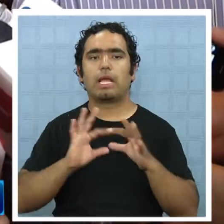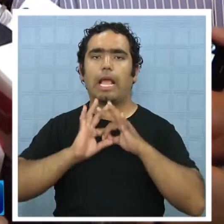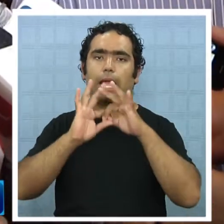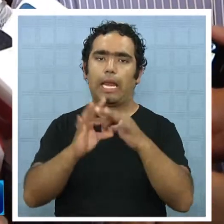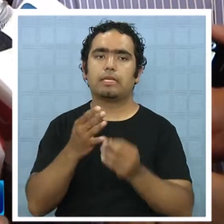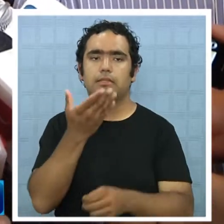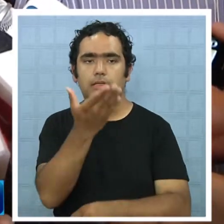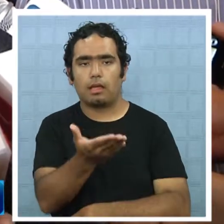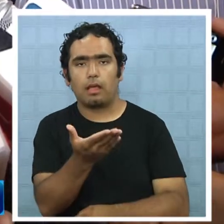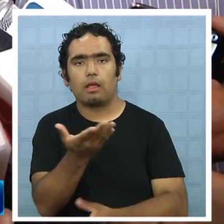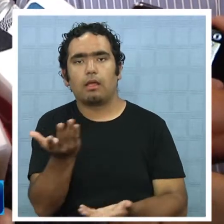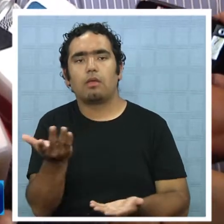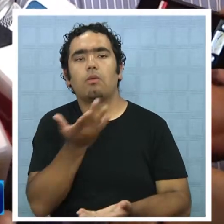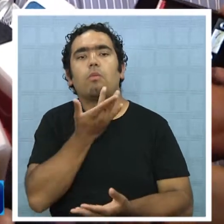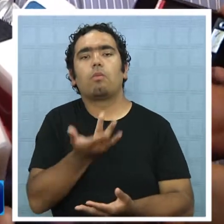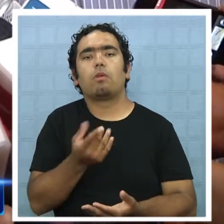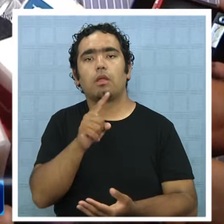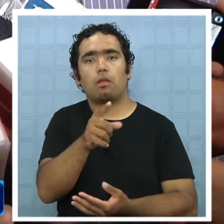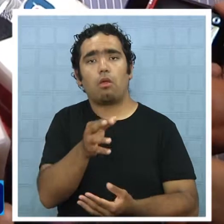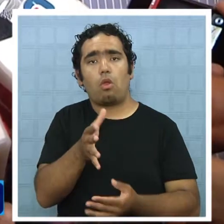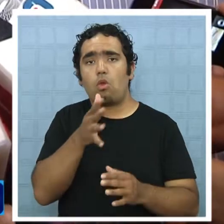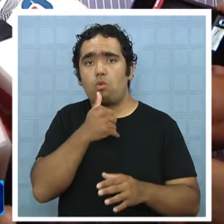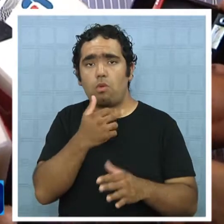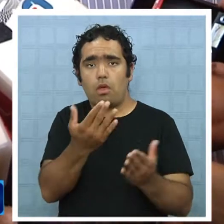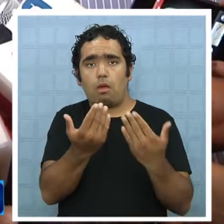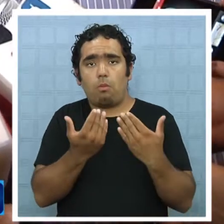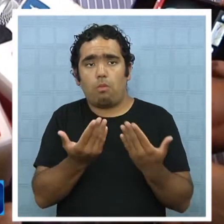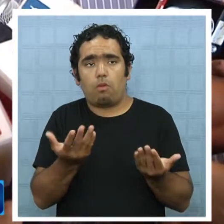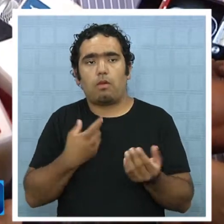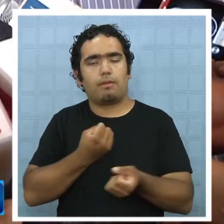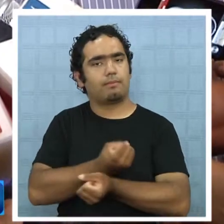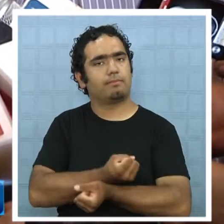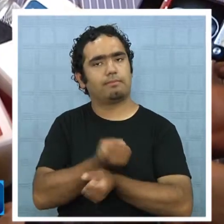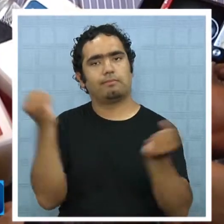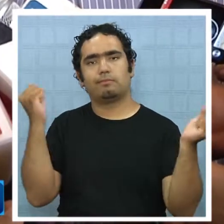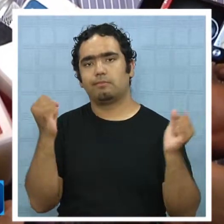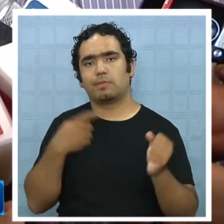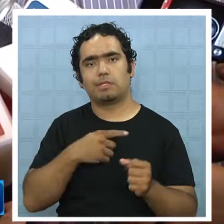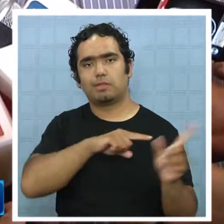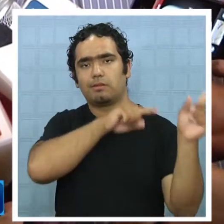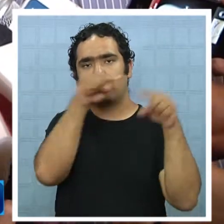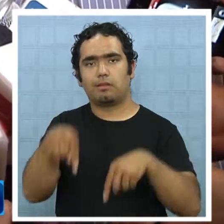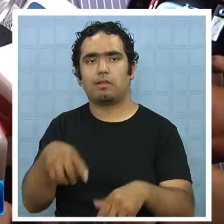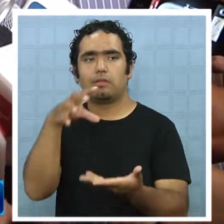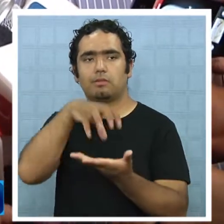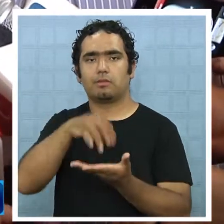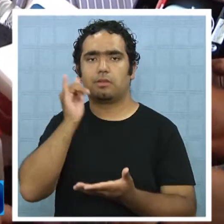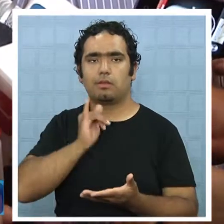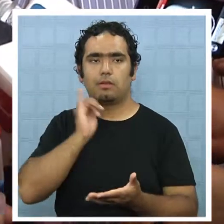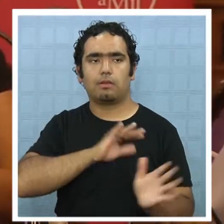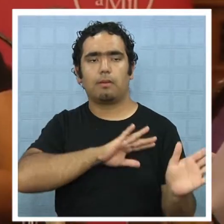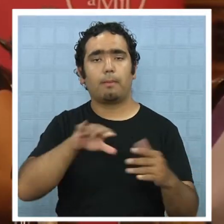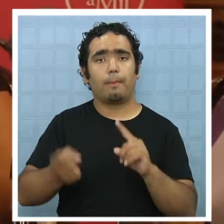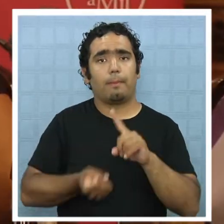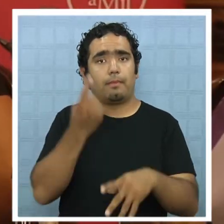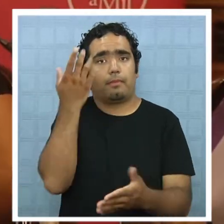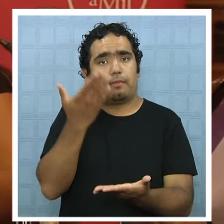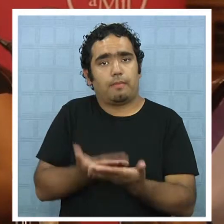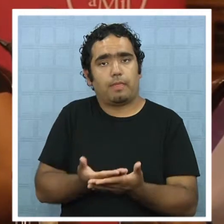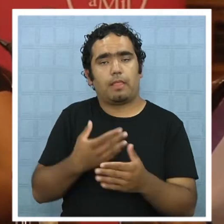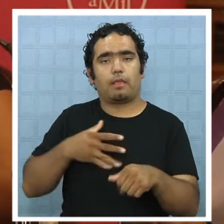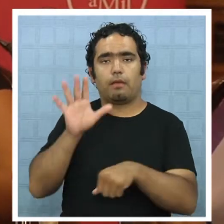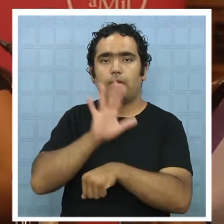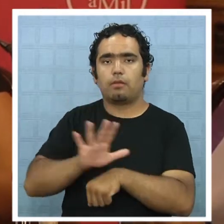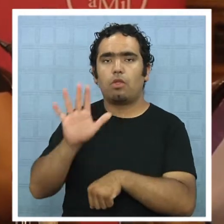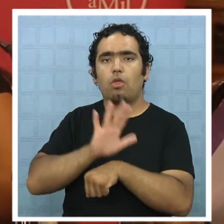es por eso que el agradecimiento a ellos, porque sin el apoyo de ellos también es imposible tener este espectáculo acá en esta ciudad. Por primera